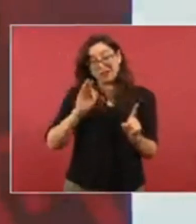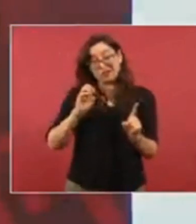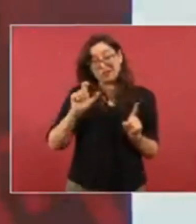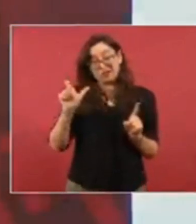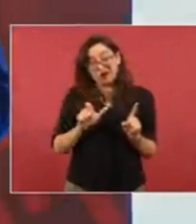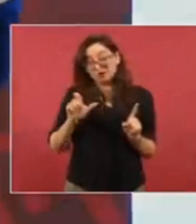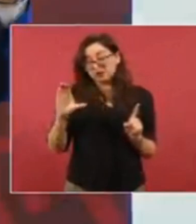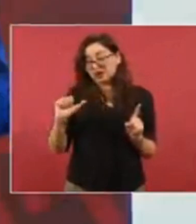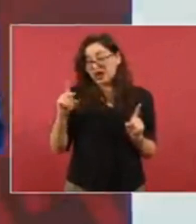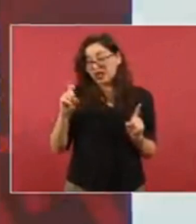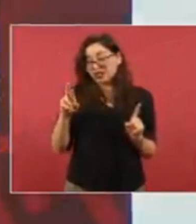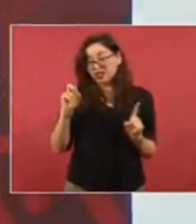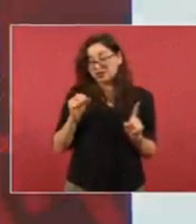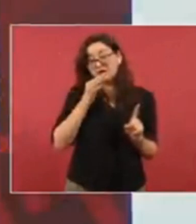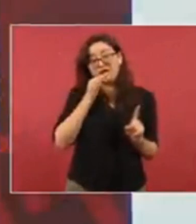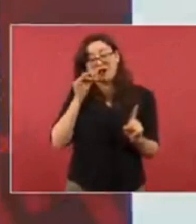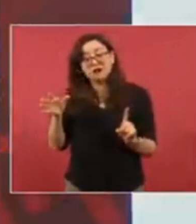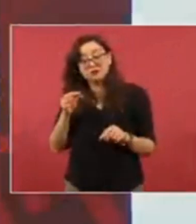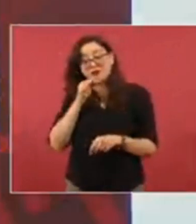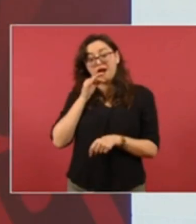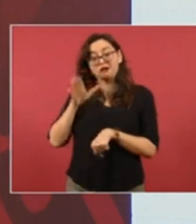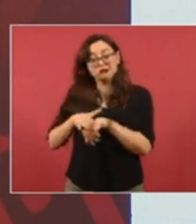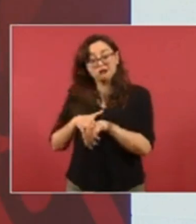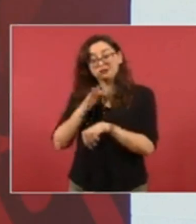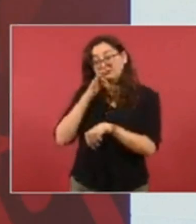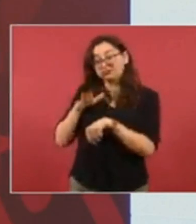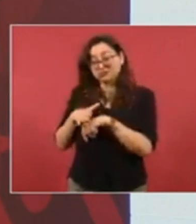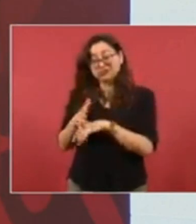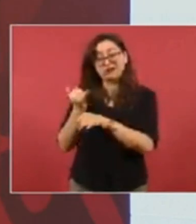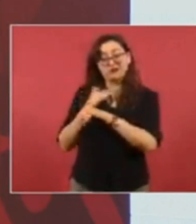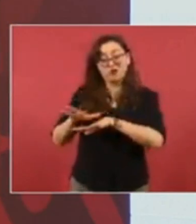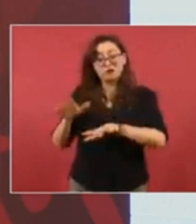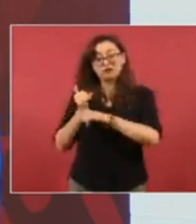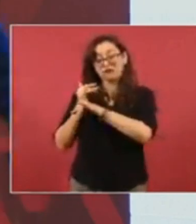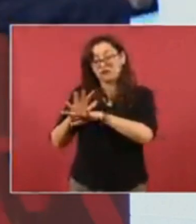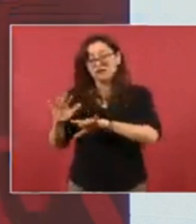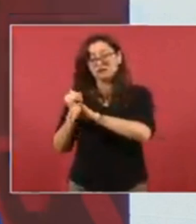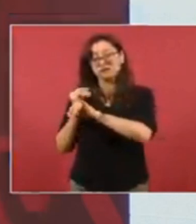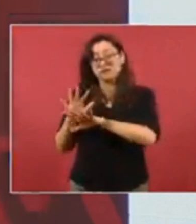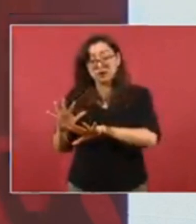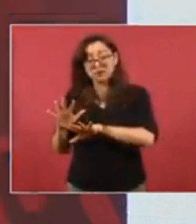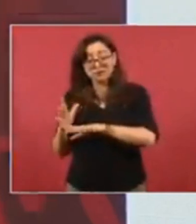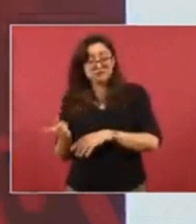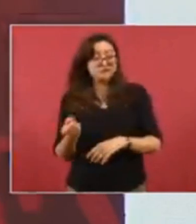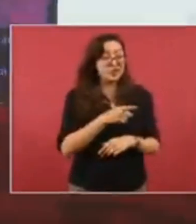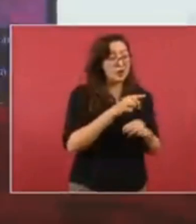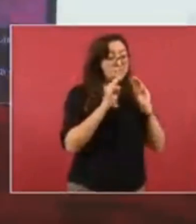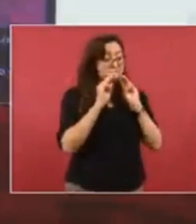a Fox, a Calderón, y que también tenía